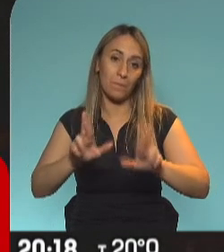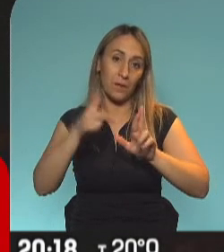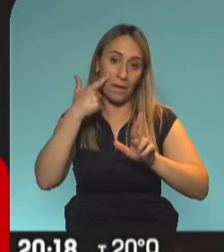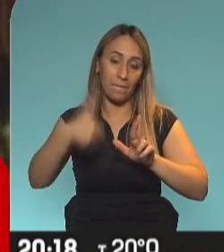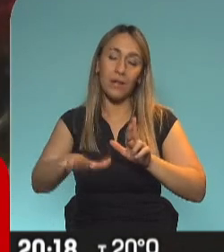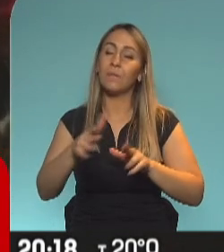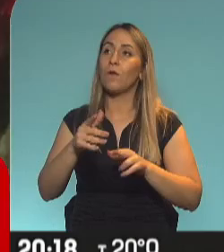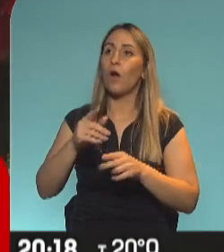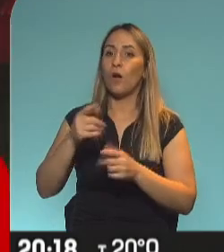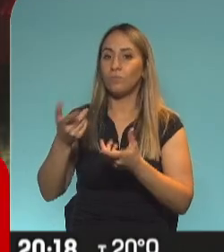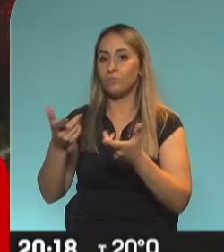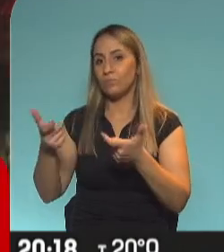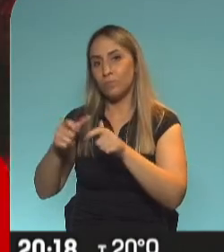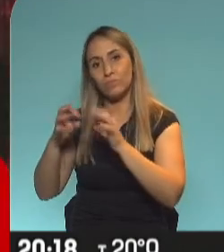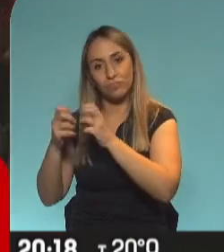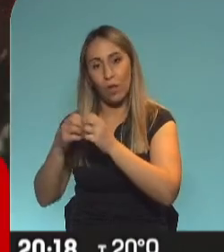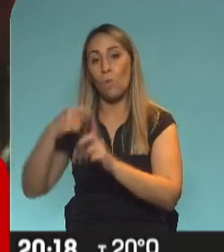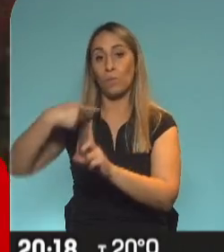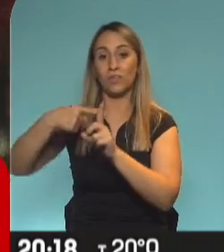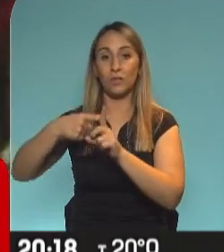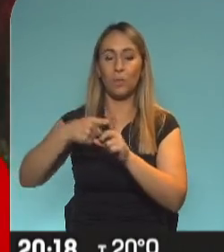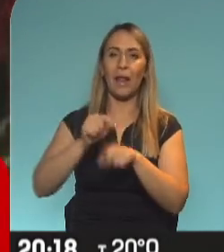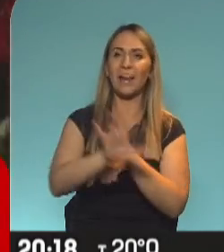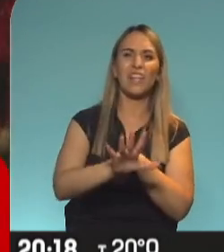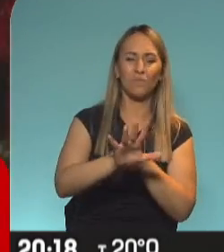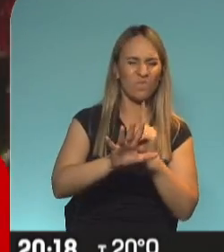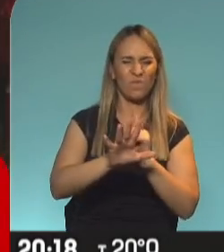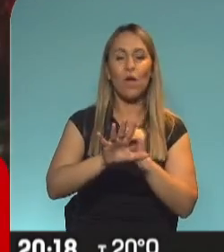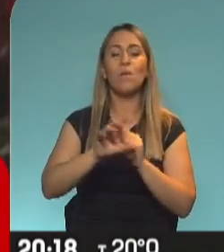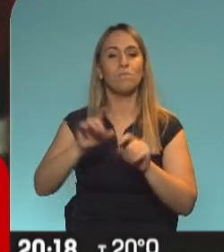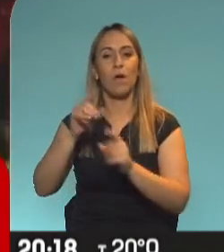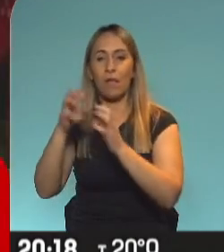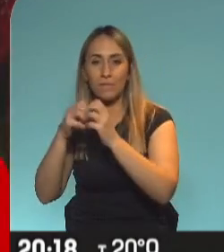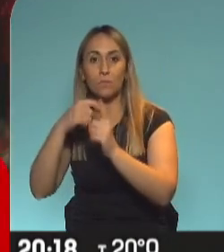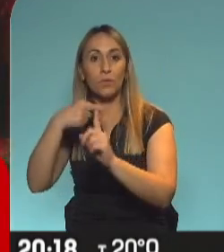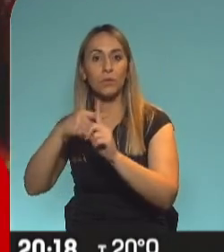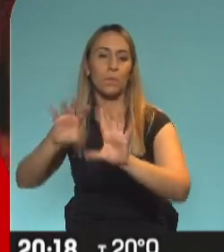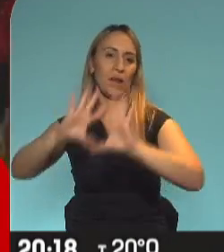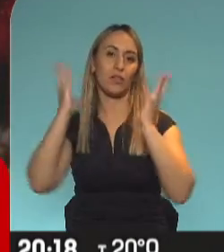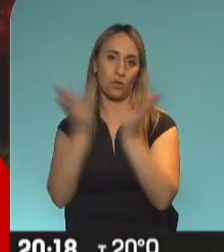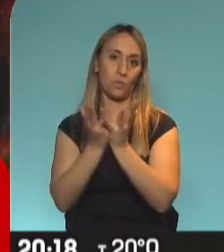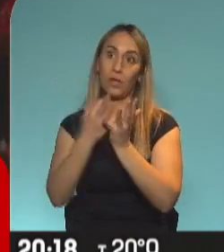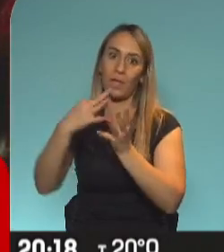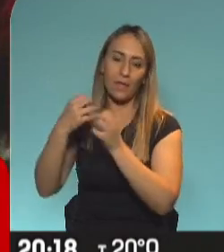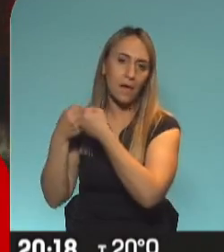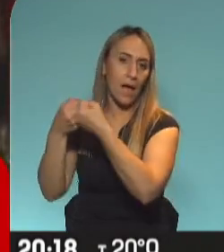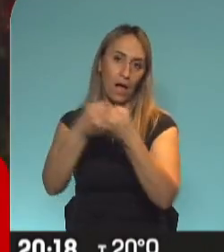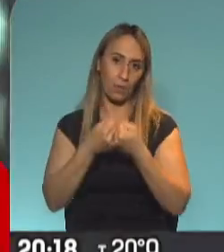iba a decir la región, pero es más que la región, para todo el mundo, sobre todo en un contexto como este donde hay que trazar ciertos lineamientos comunes. Está claro, gracias,